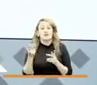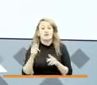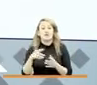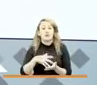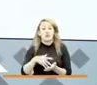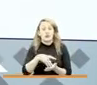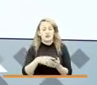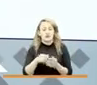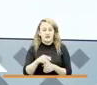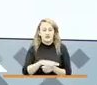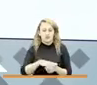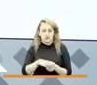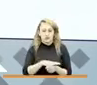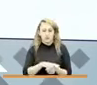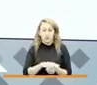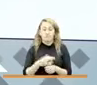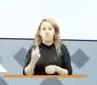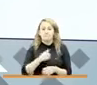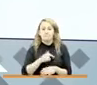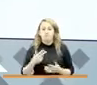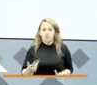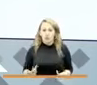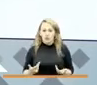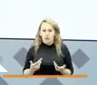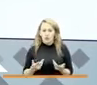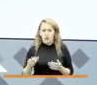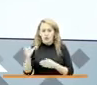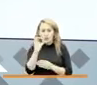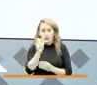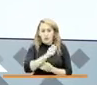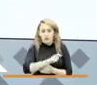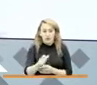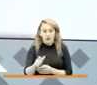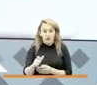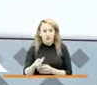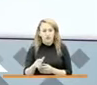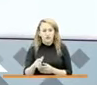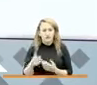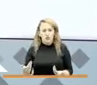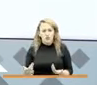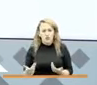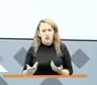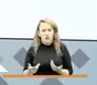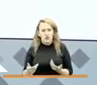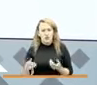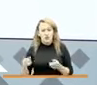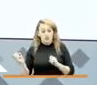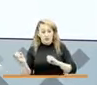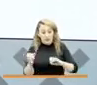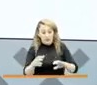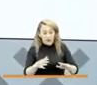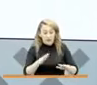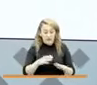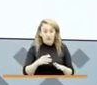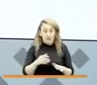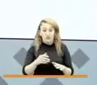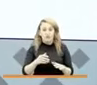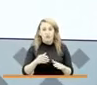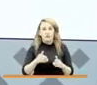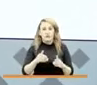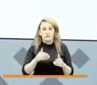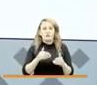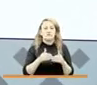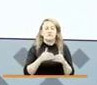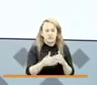vulnerabilidad. Hemos llegado a estos colombianos a no dejarlos de verdad cruzar esas líneas a la pobreza,